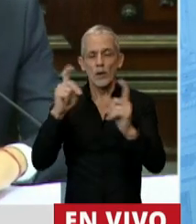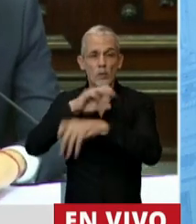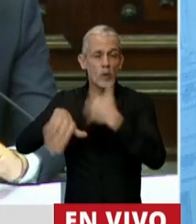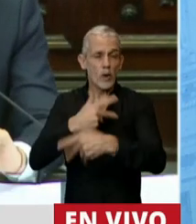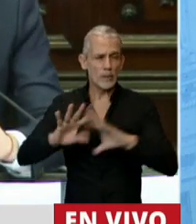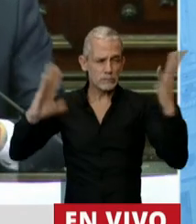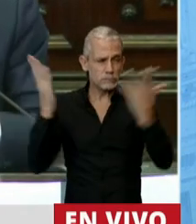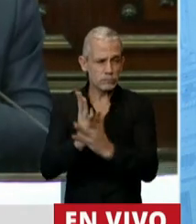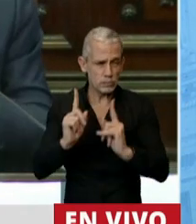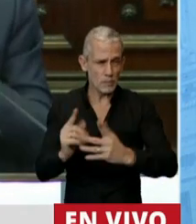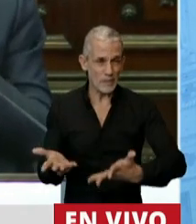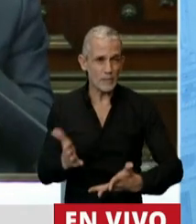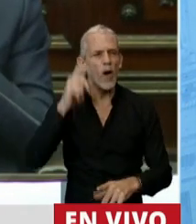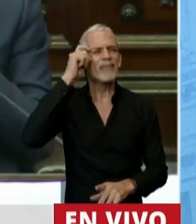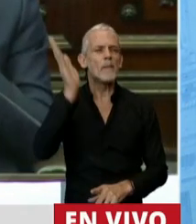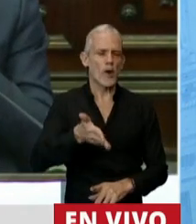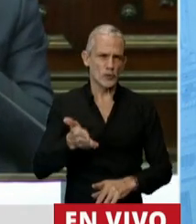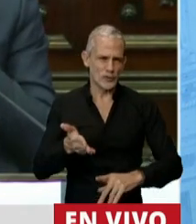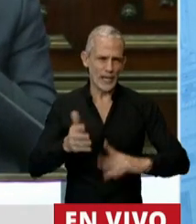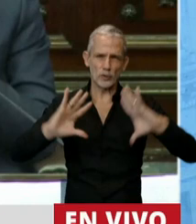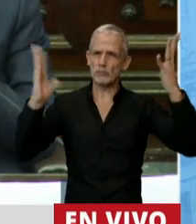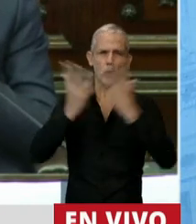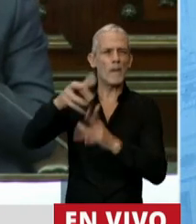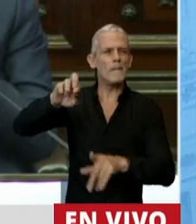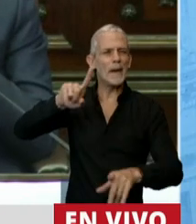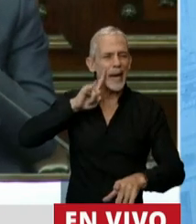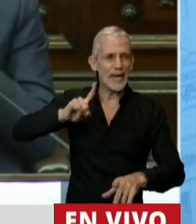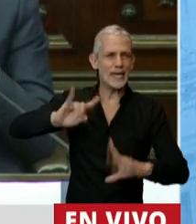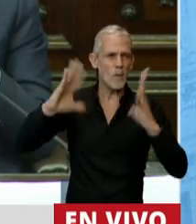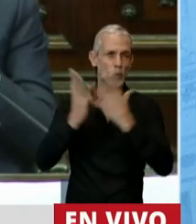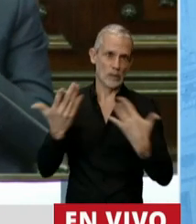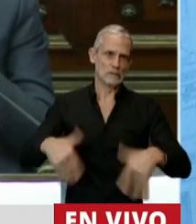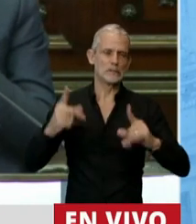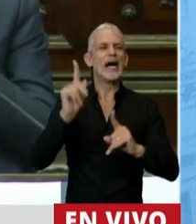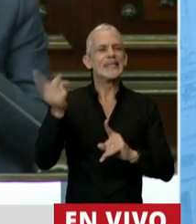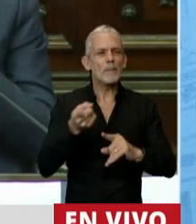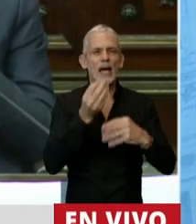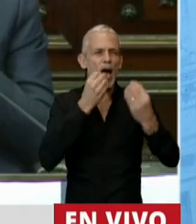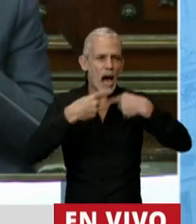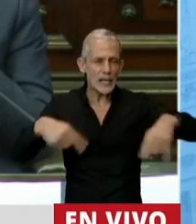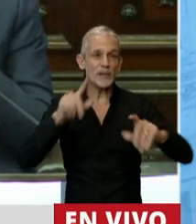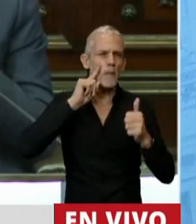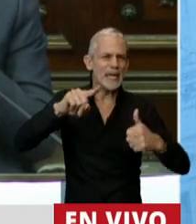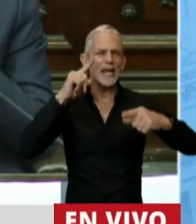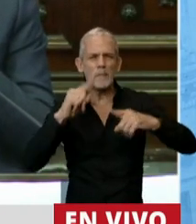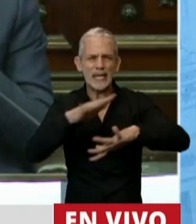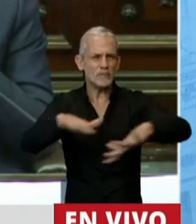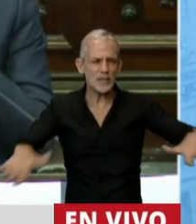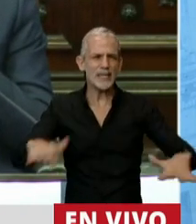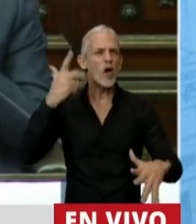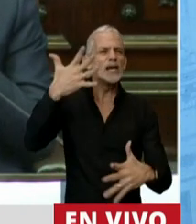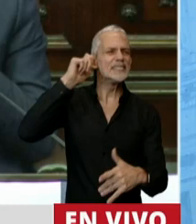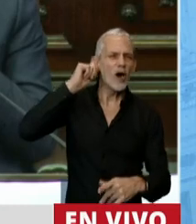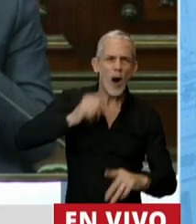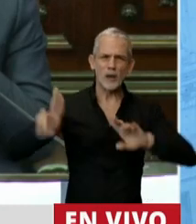globales. Dicen que el 10% del PIB mundial cayó, la FAO está anunciando miles y miles de niños, niñas, menores de 5 años,